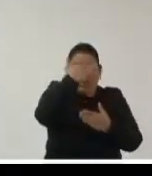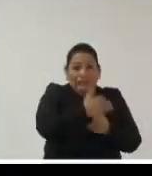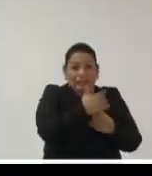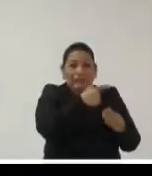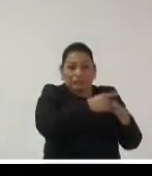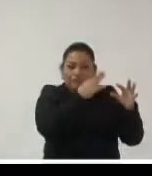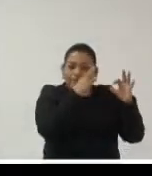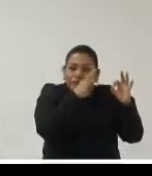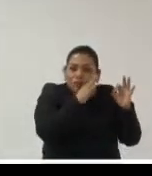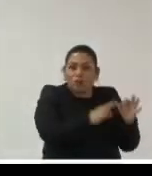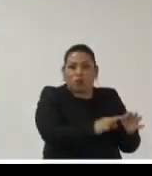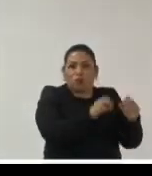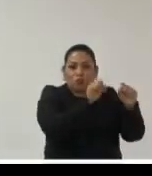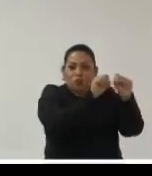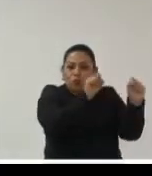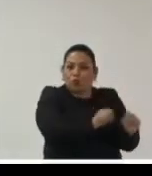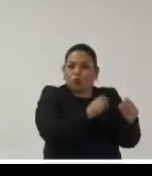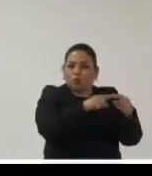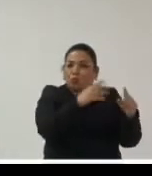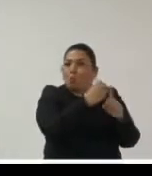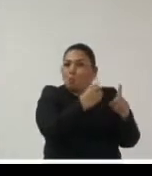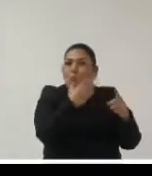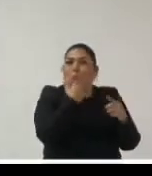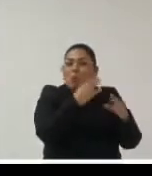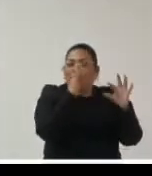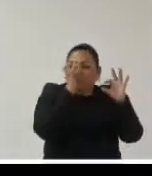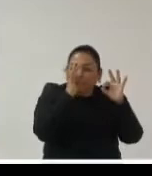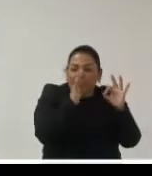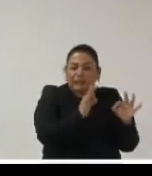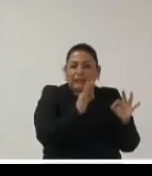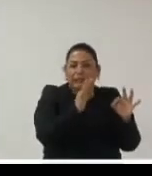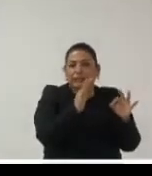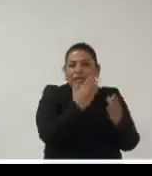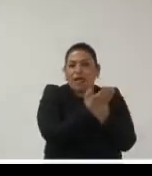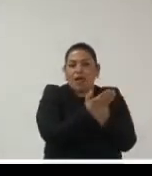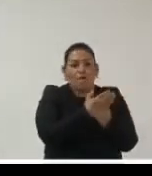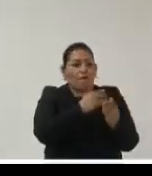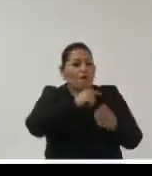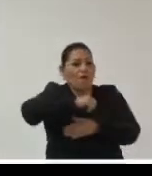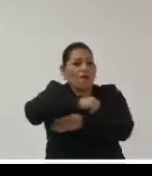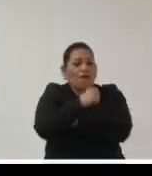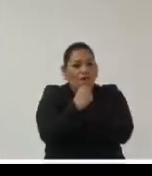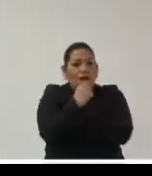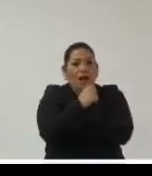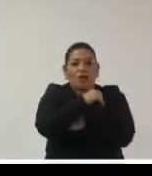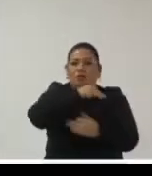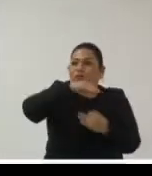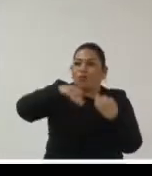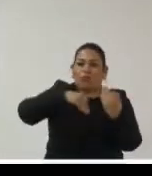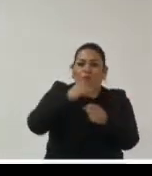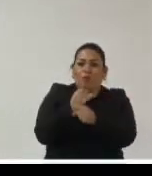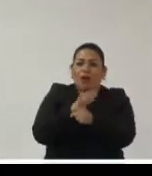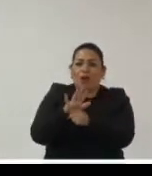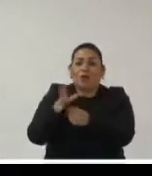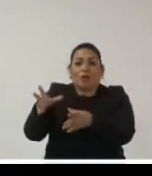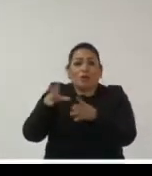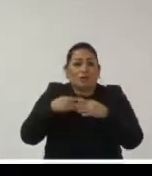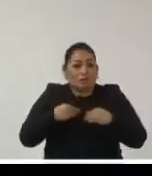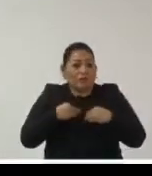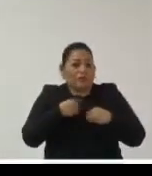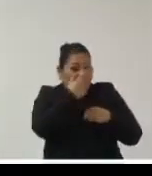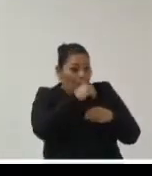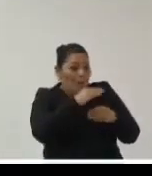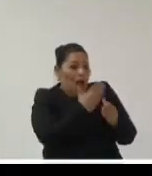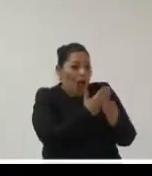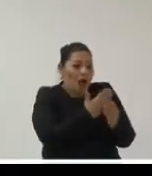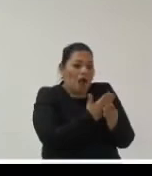de nuestros sistemas de información archivísticos de recoger absolutamente aquello que vale la pena recoger